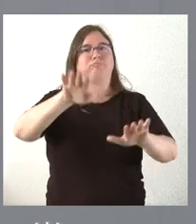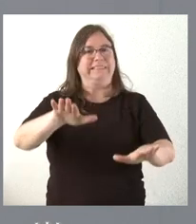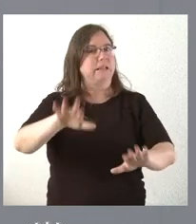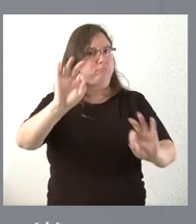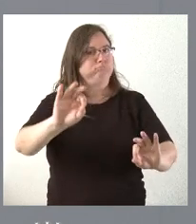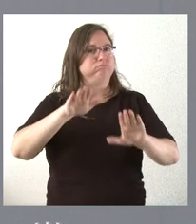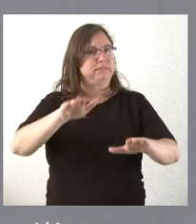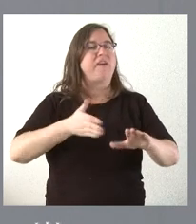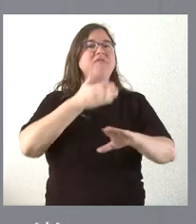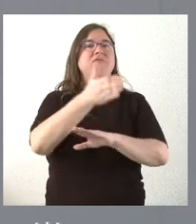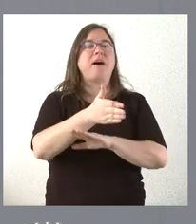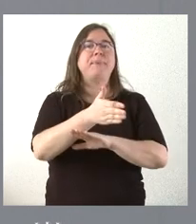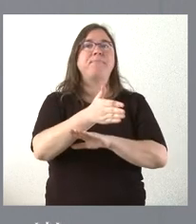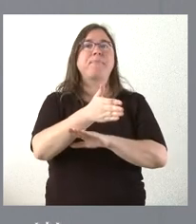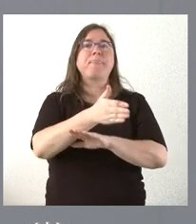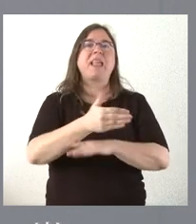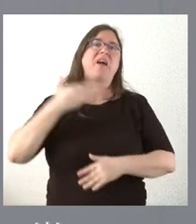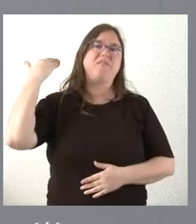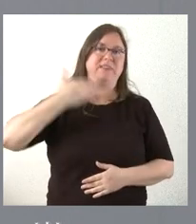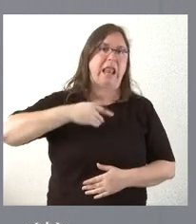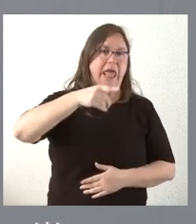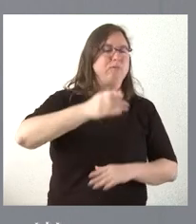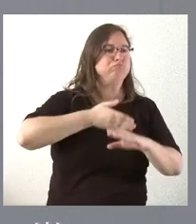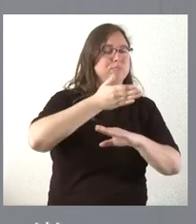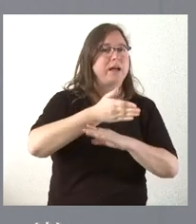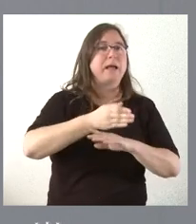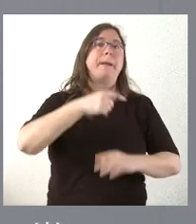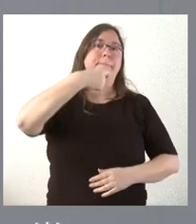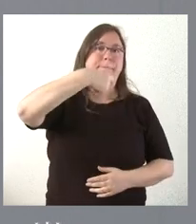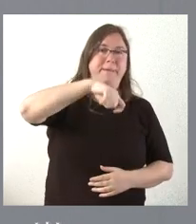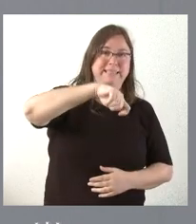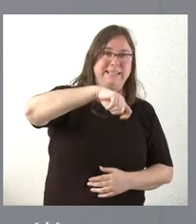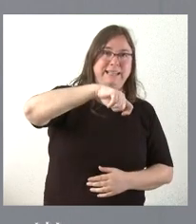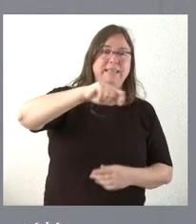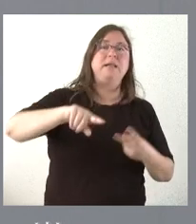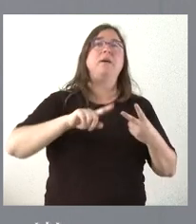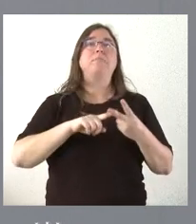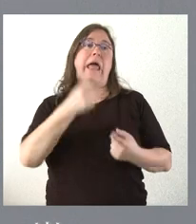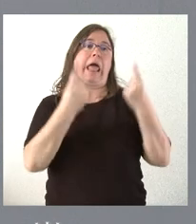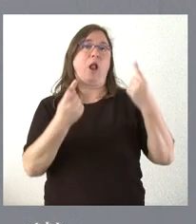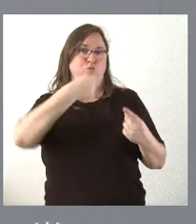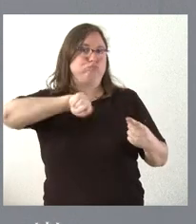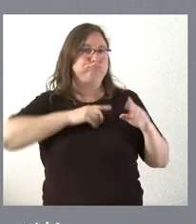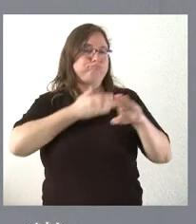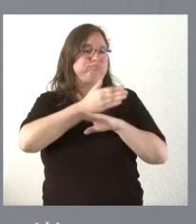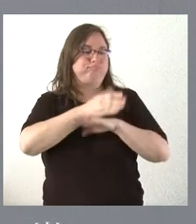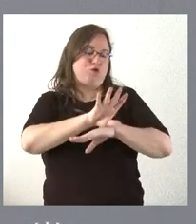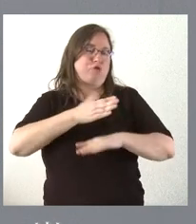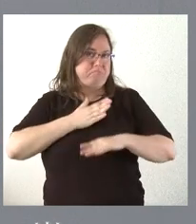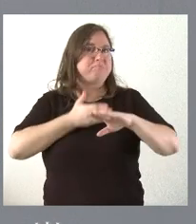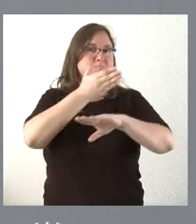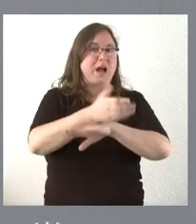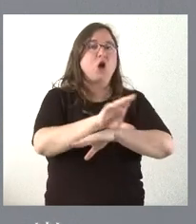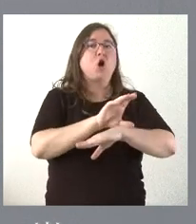en Villalar, estará su presidente, estaremos algunos consejeros en ese día